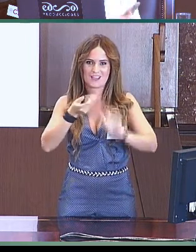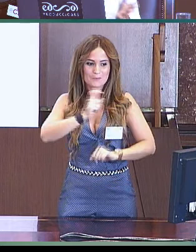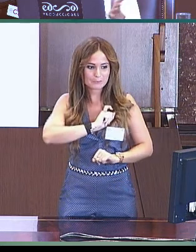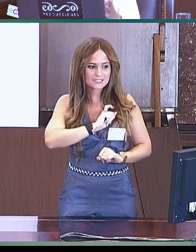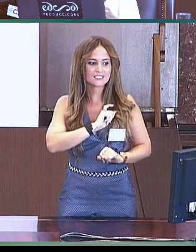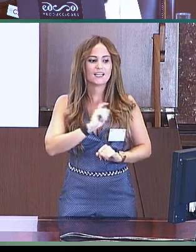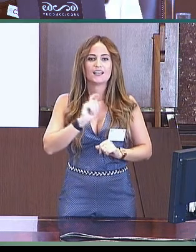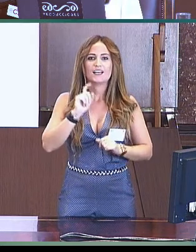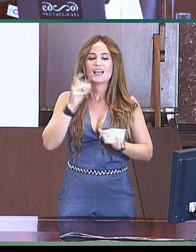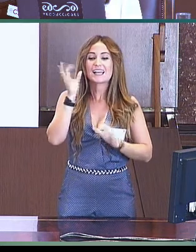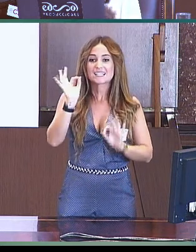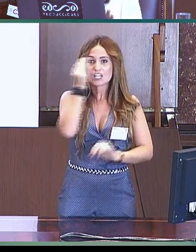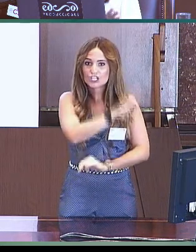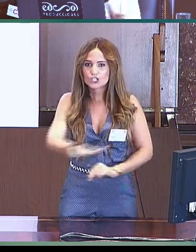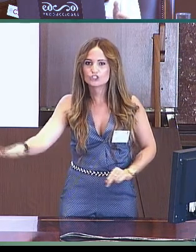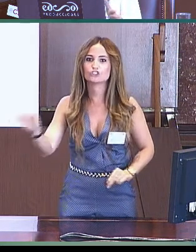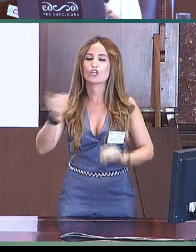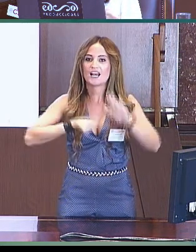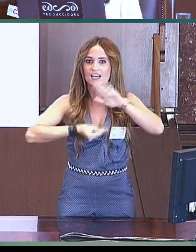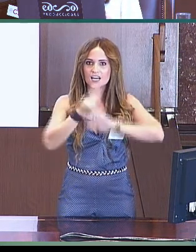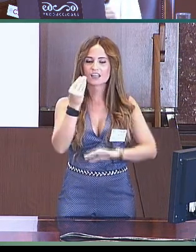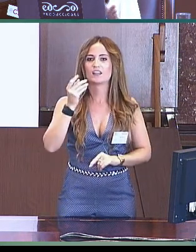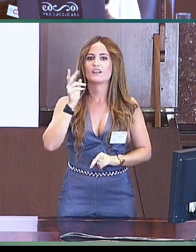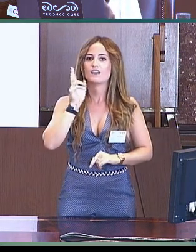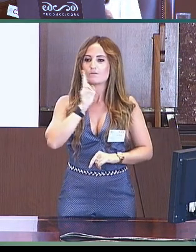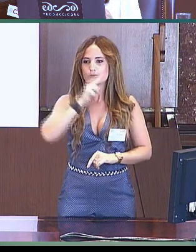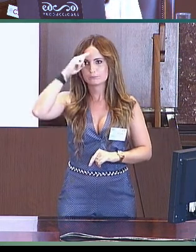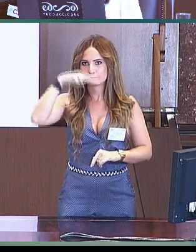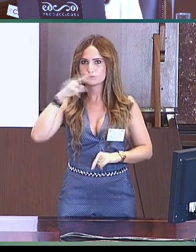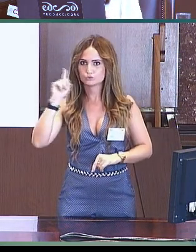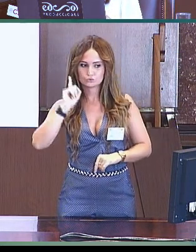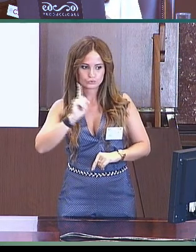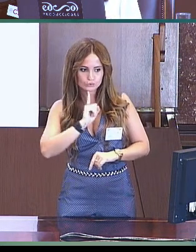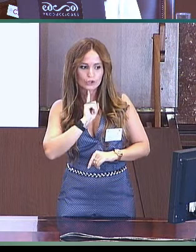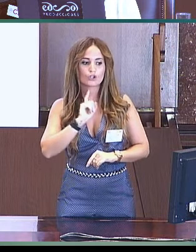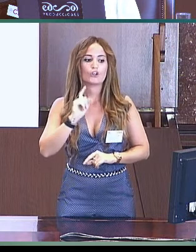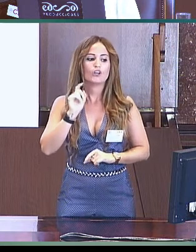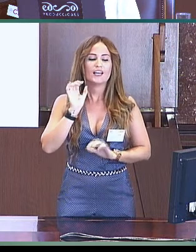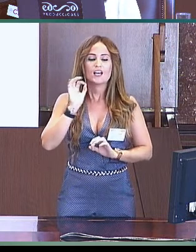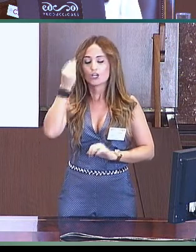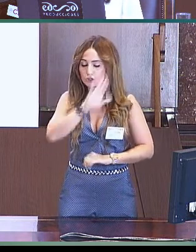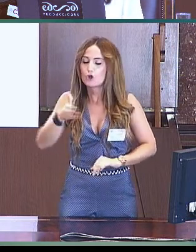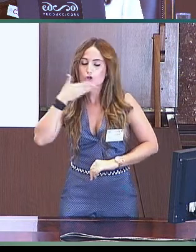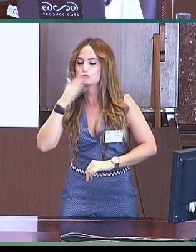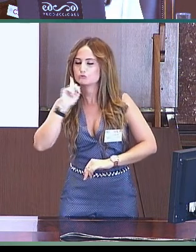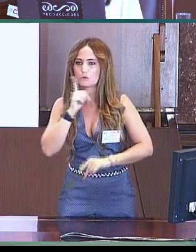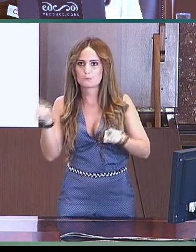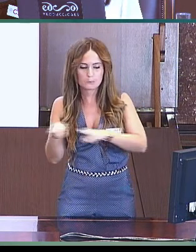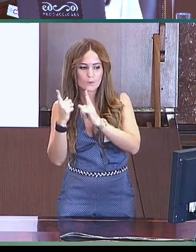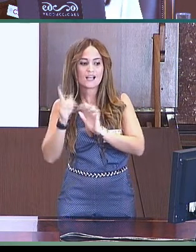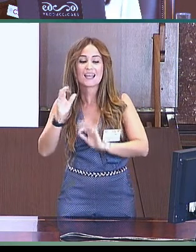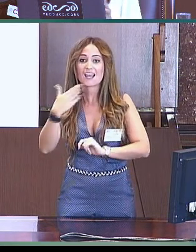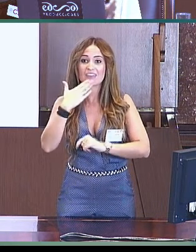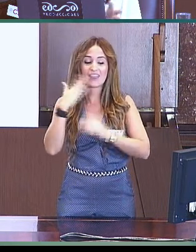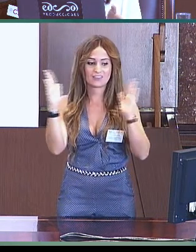la adaptación de la escala del desarrollo, de la evaluación del desarrollo lingüístico a la lengua de signos, pero, este caso,